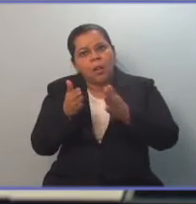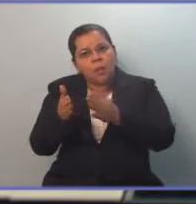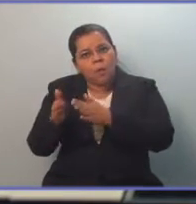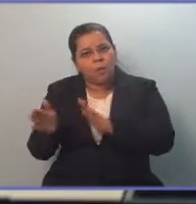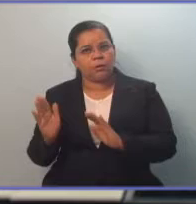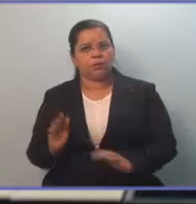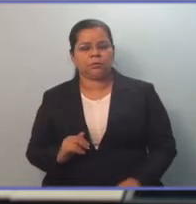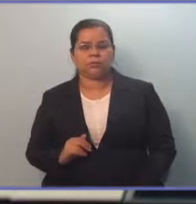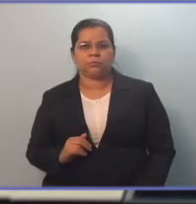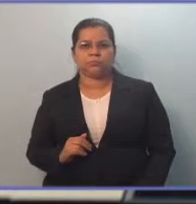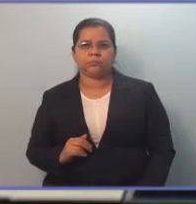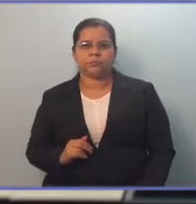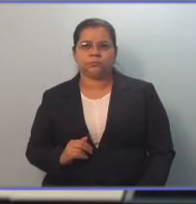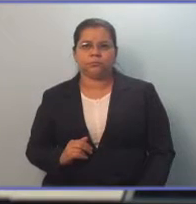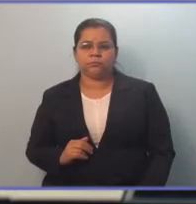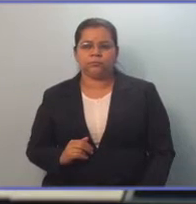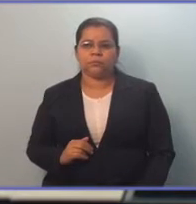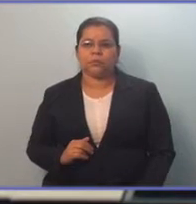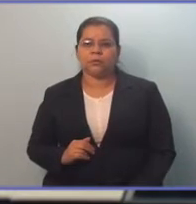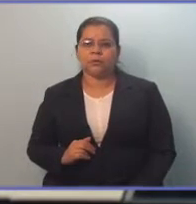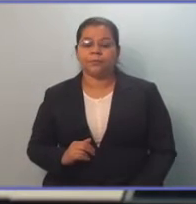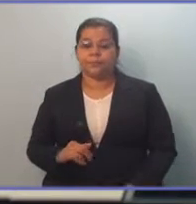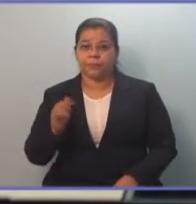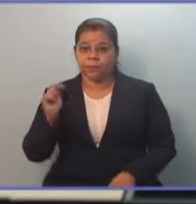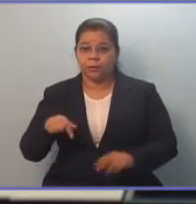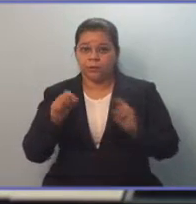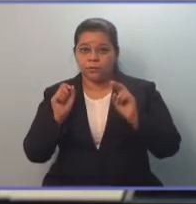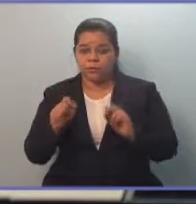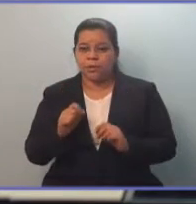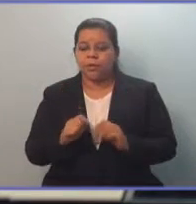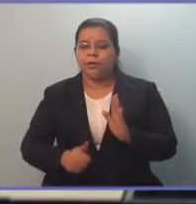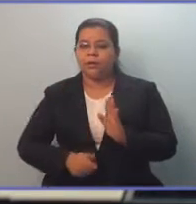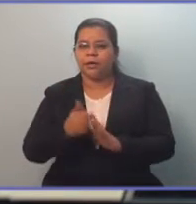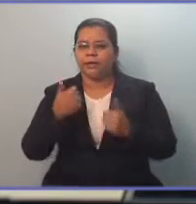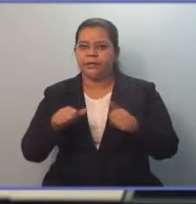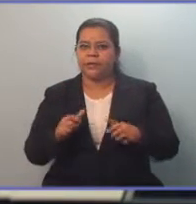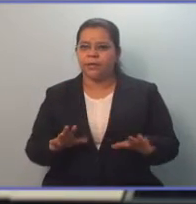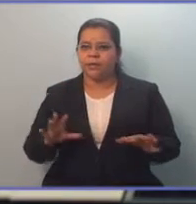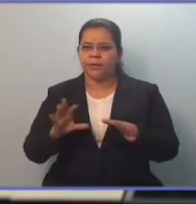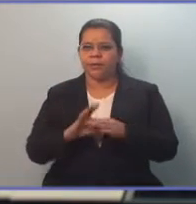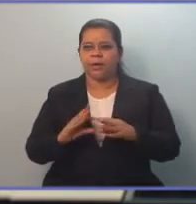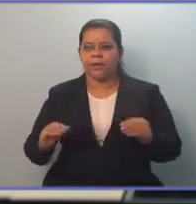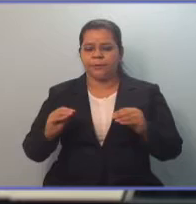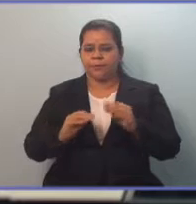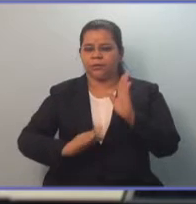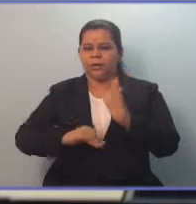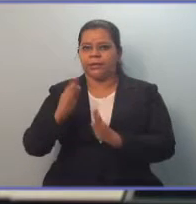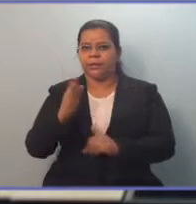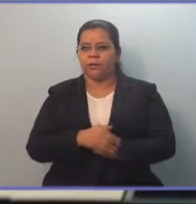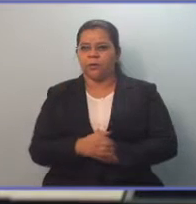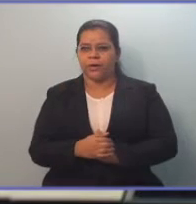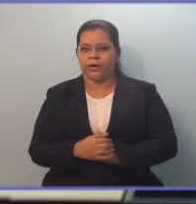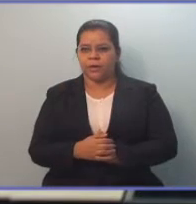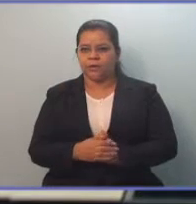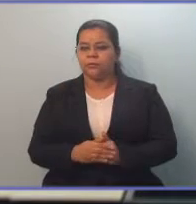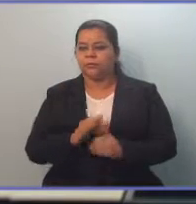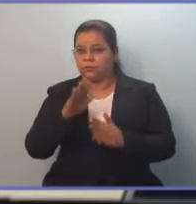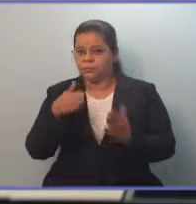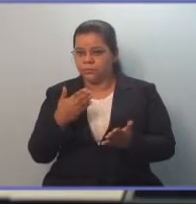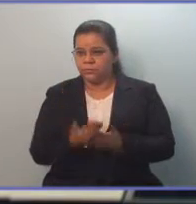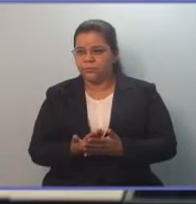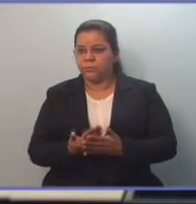Y para este punto que tiene que ver con el uso del Fondo de la Contribución